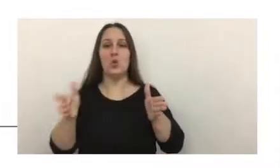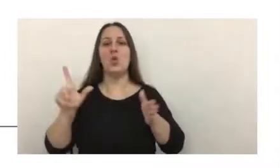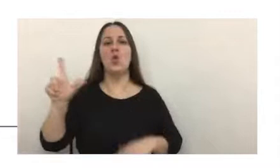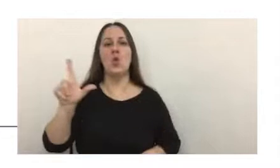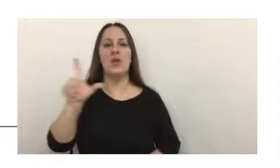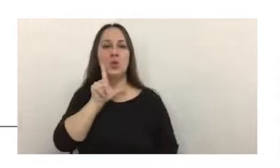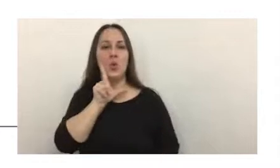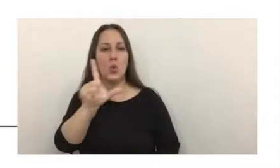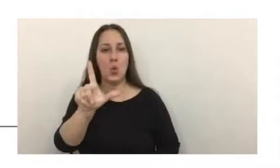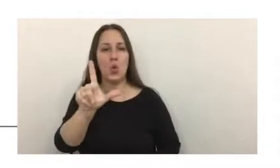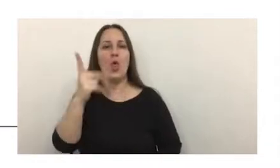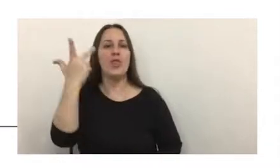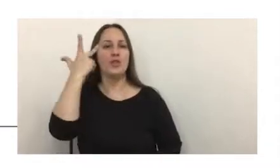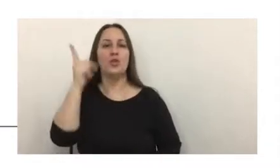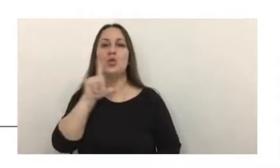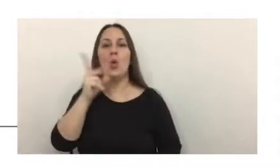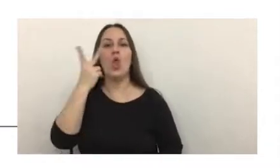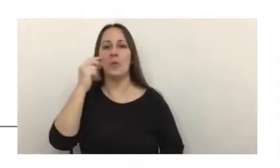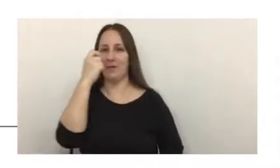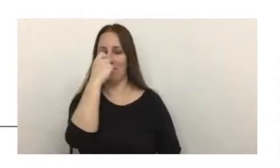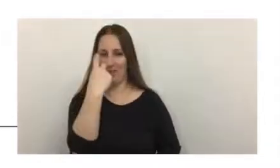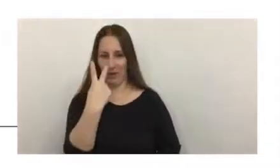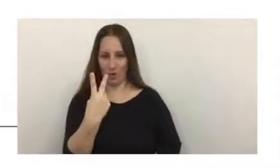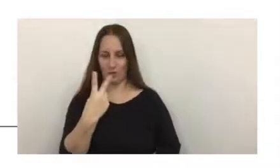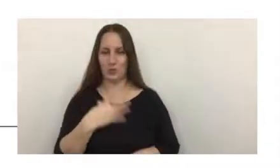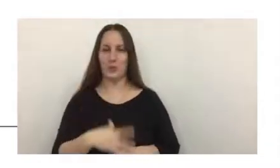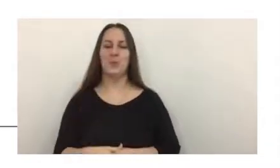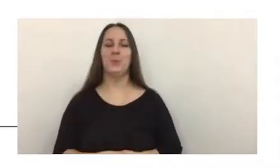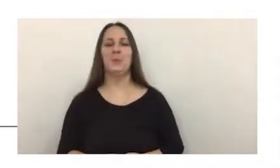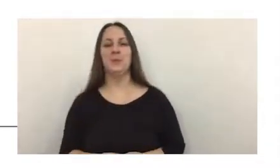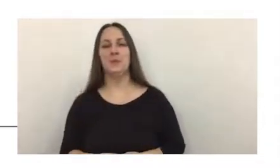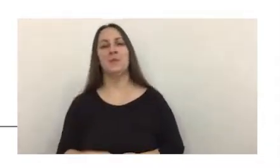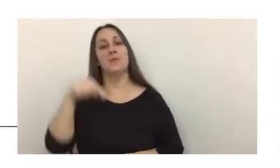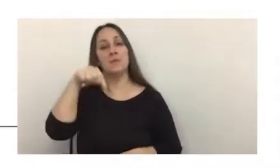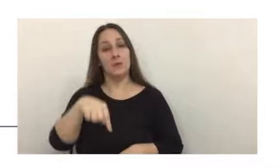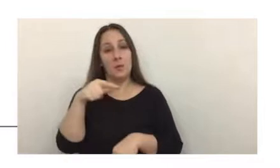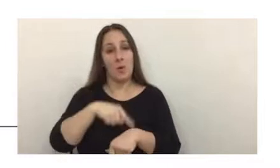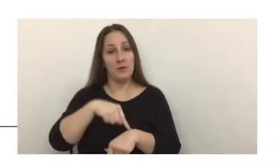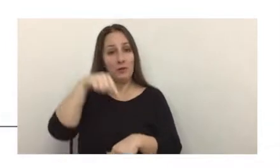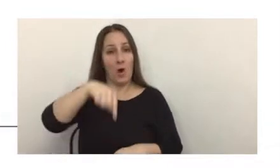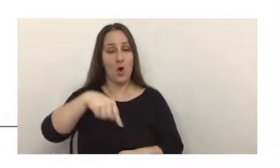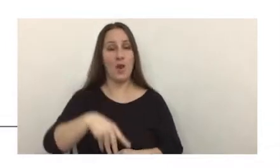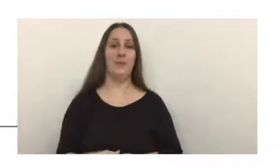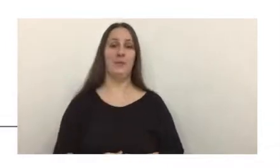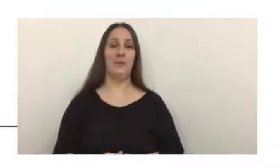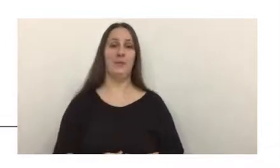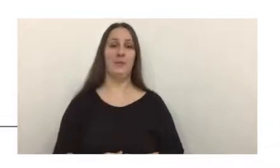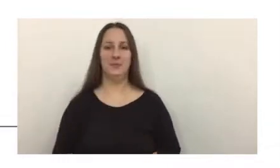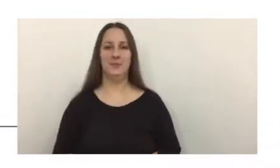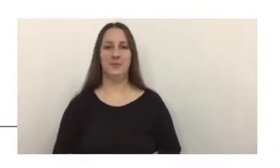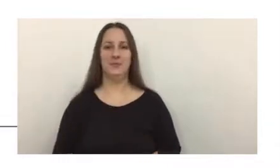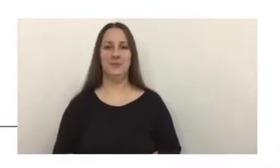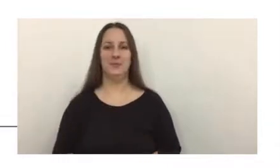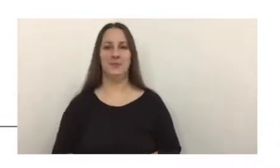de julio, lunes 18 de julio 2022. En esta oportunidad, sí, acá vamos a